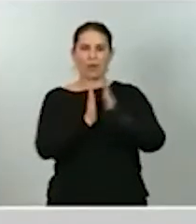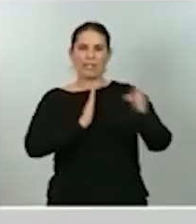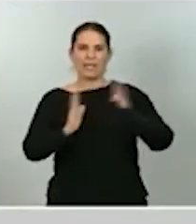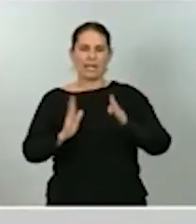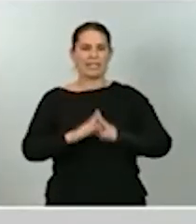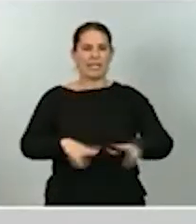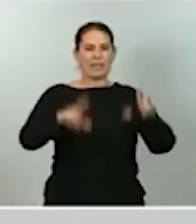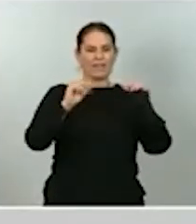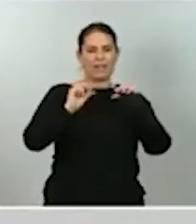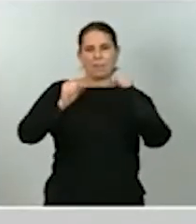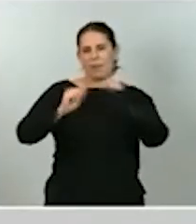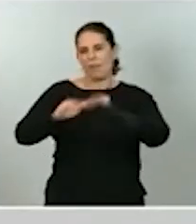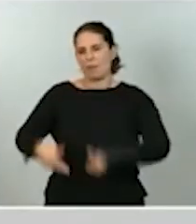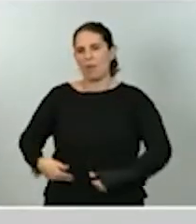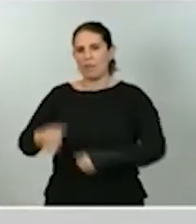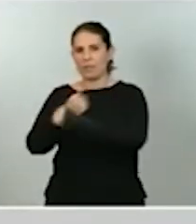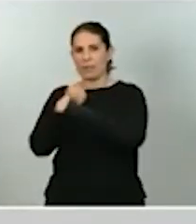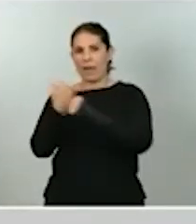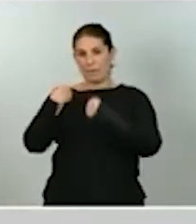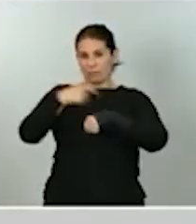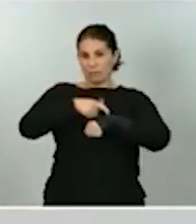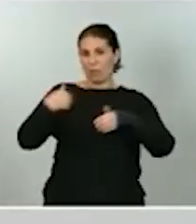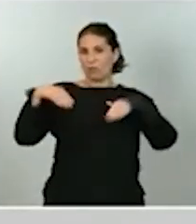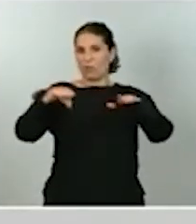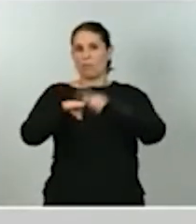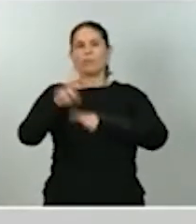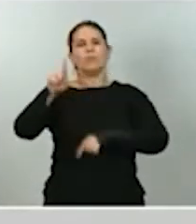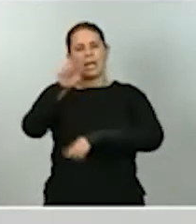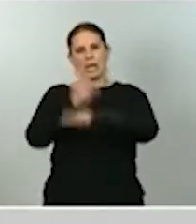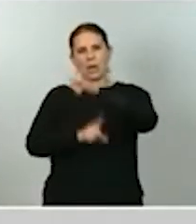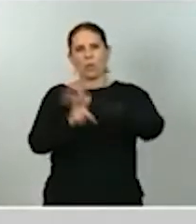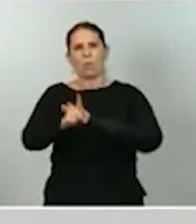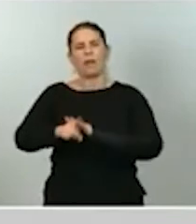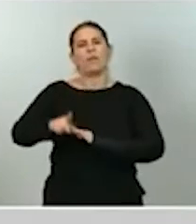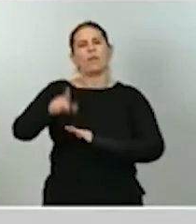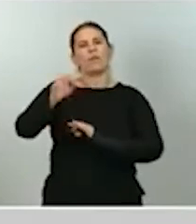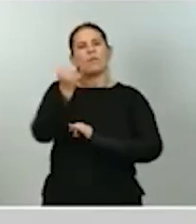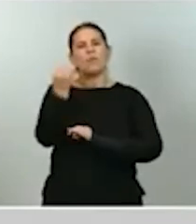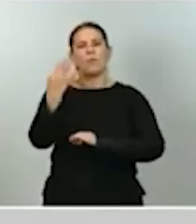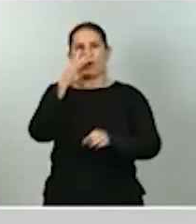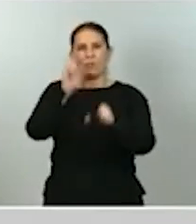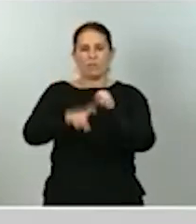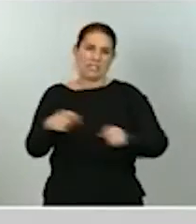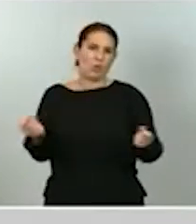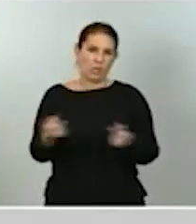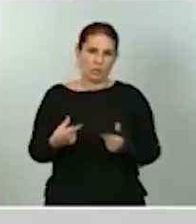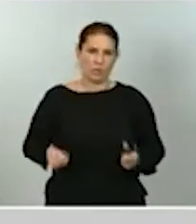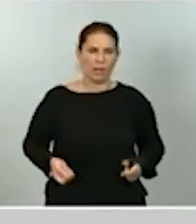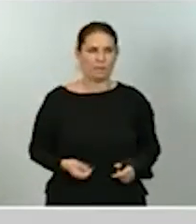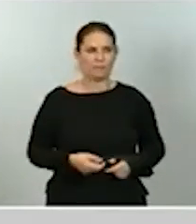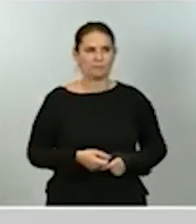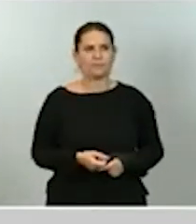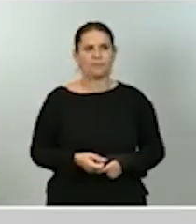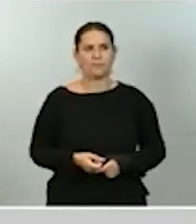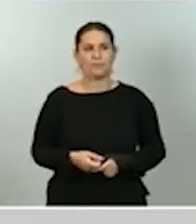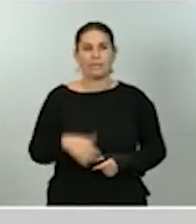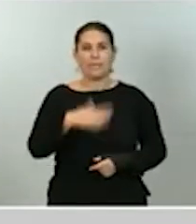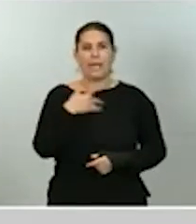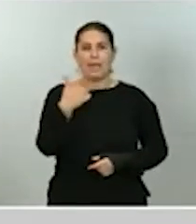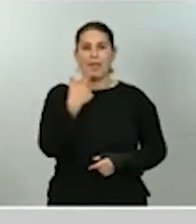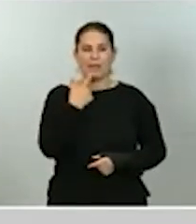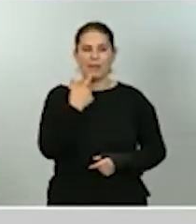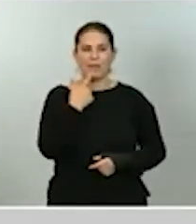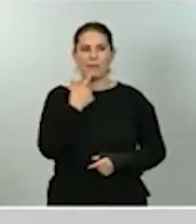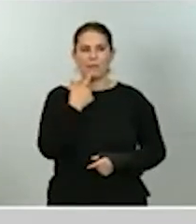de empleo, se ha producido también una recuperación del número de afiliados a la seguridad social. Es decir, que el ritmo de creación de